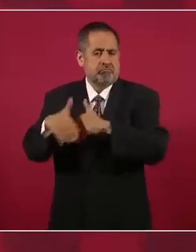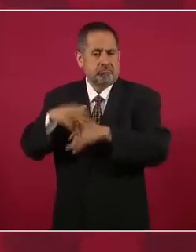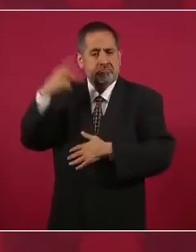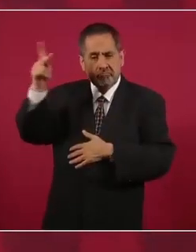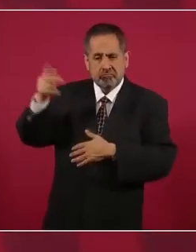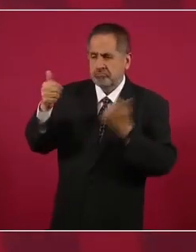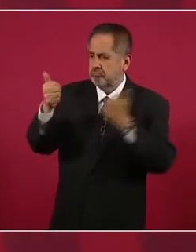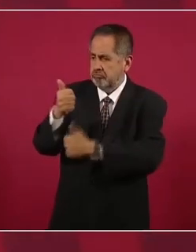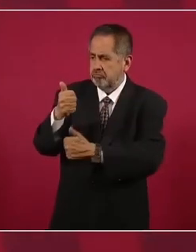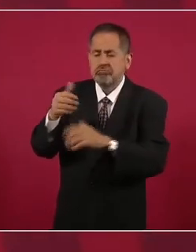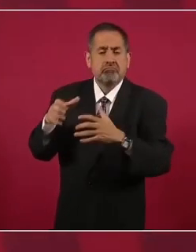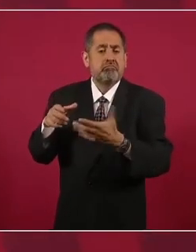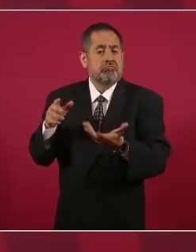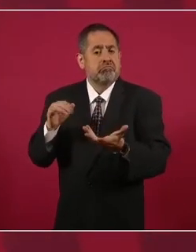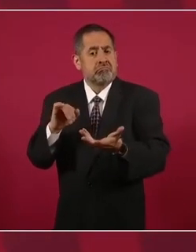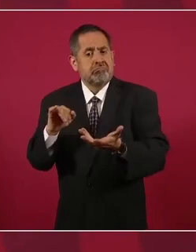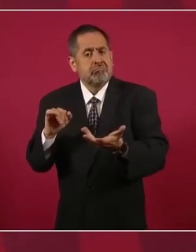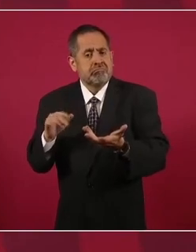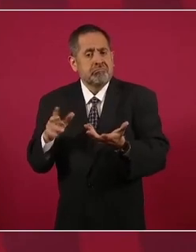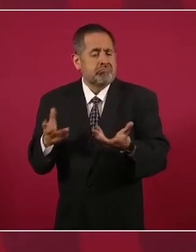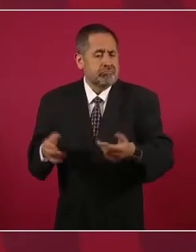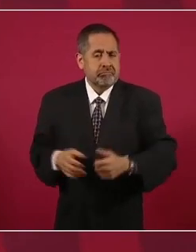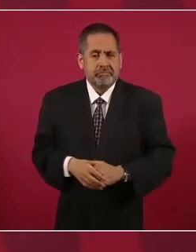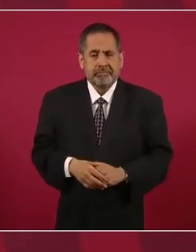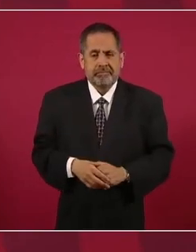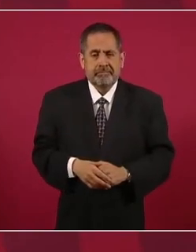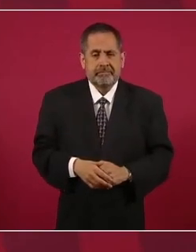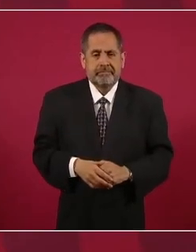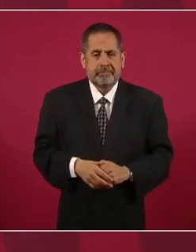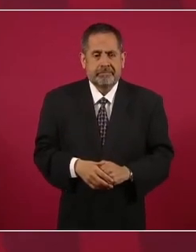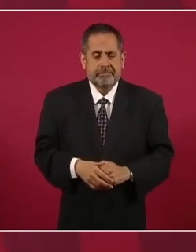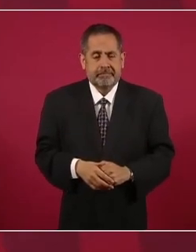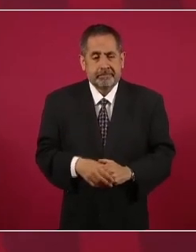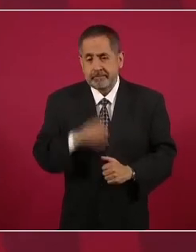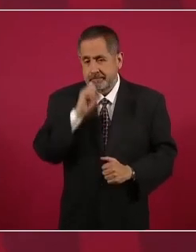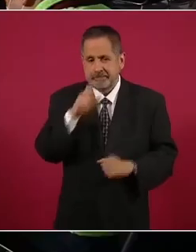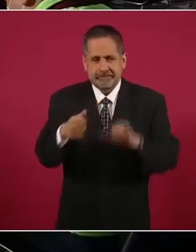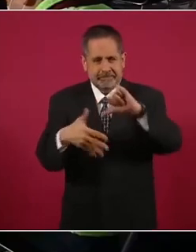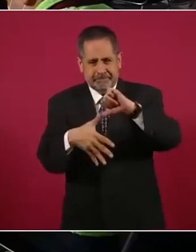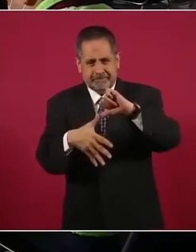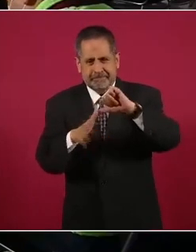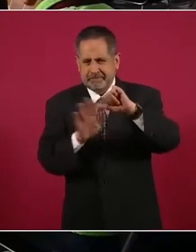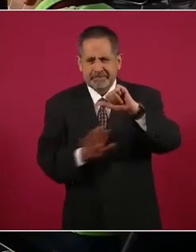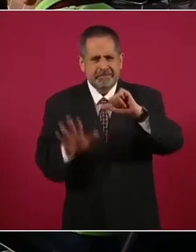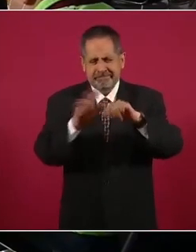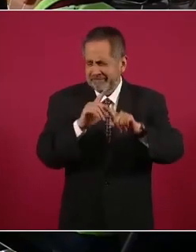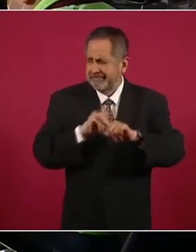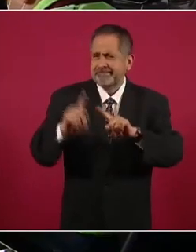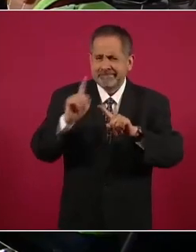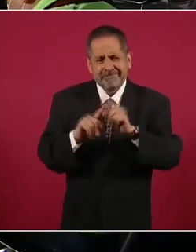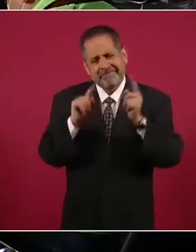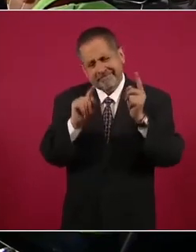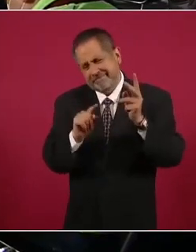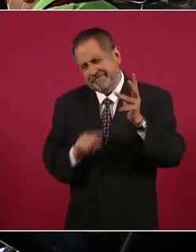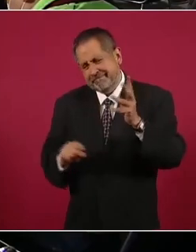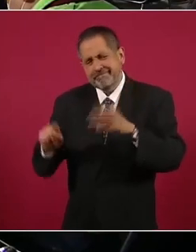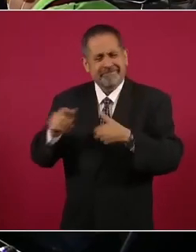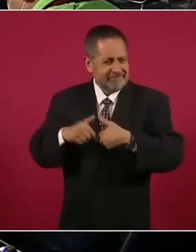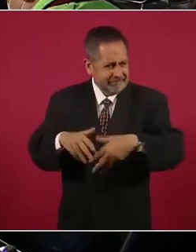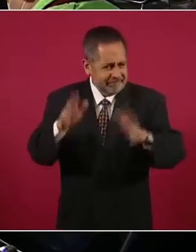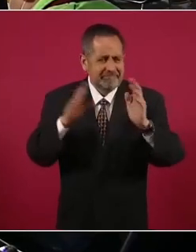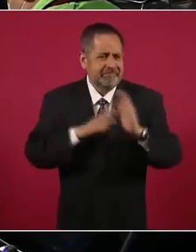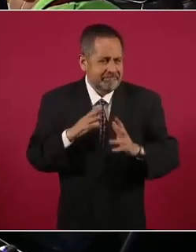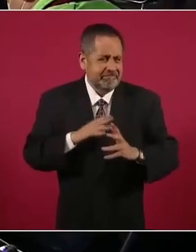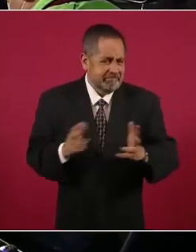en América Latina y en todos lados, pero además